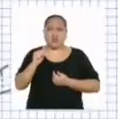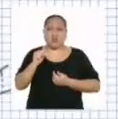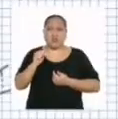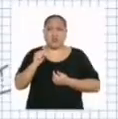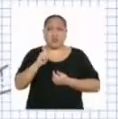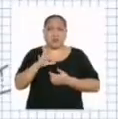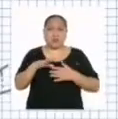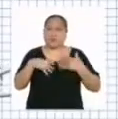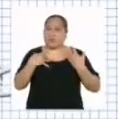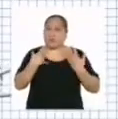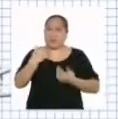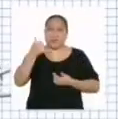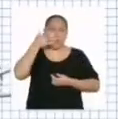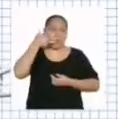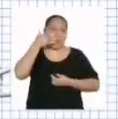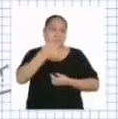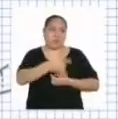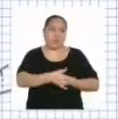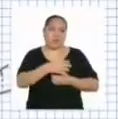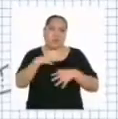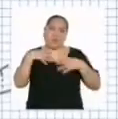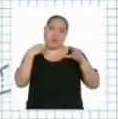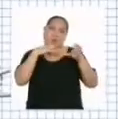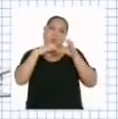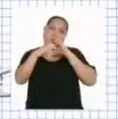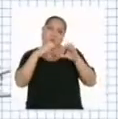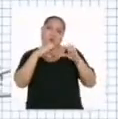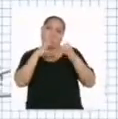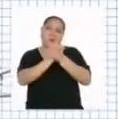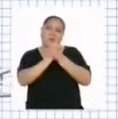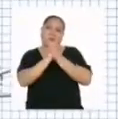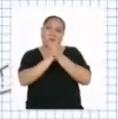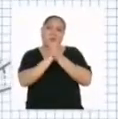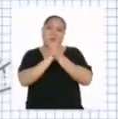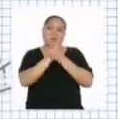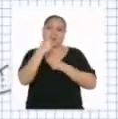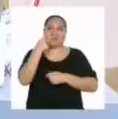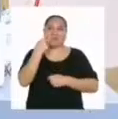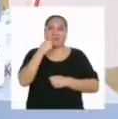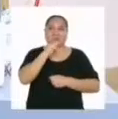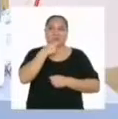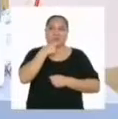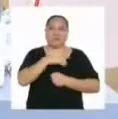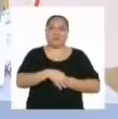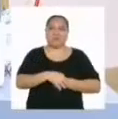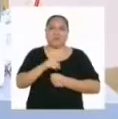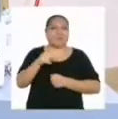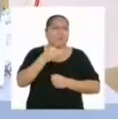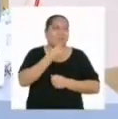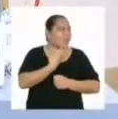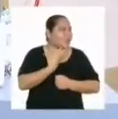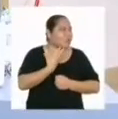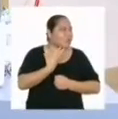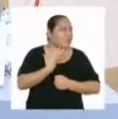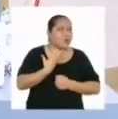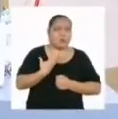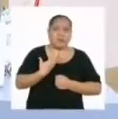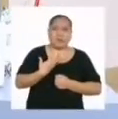Aún puedes llamar por teléfono y comunicarte con tus amigas y amigos. ¿Quién ha dicho eso?